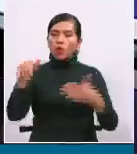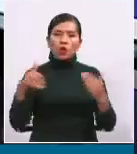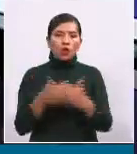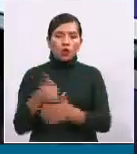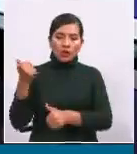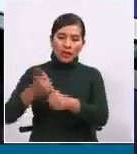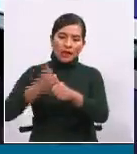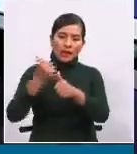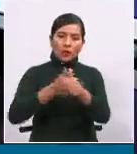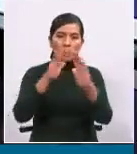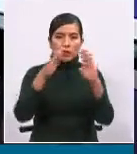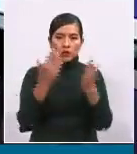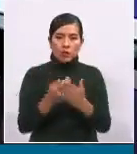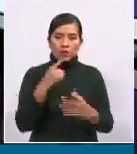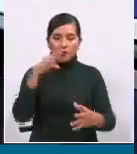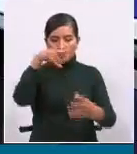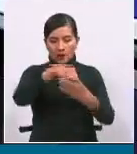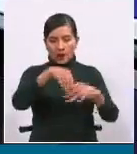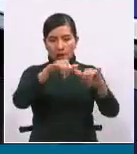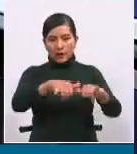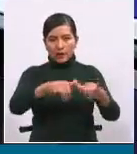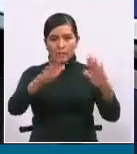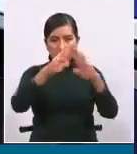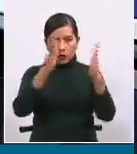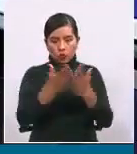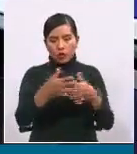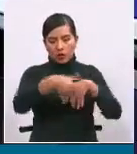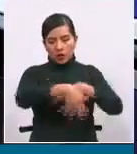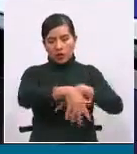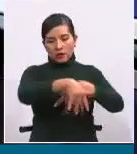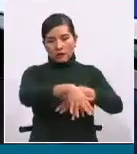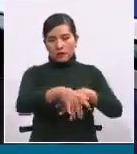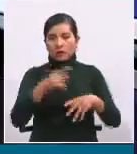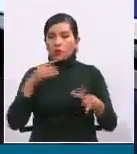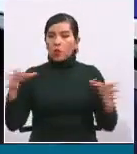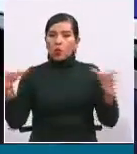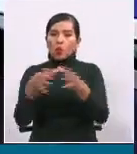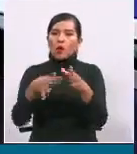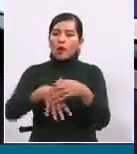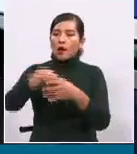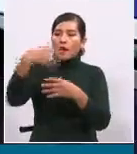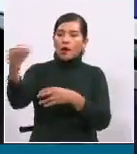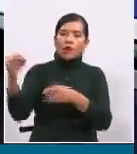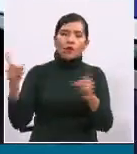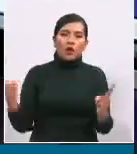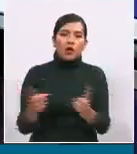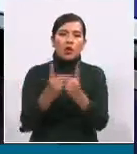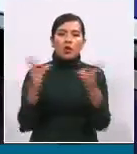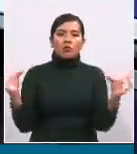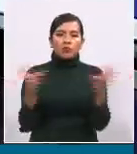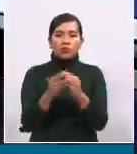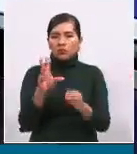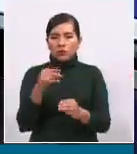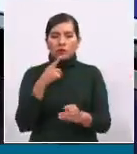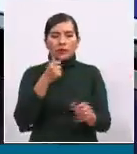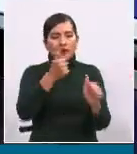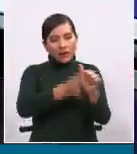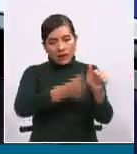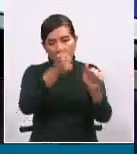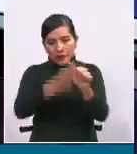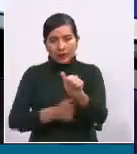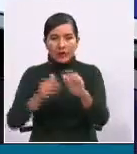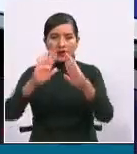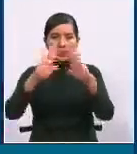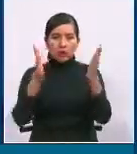van a hacer su desfile en su propia unidad educativa para que no haya tanta aglomeración. Y creemos muy positivo esa forma de